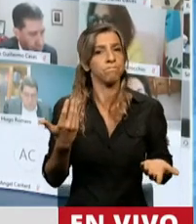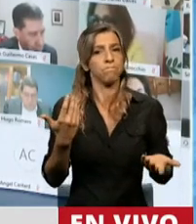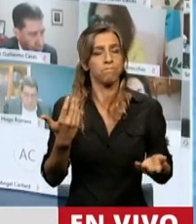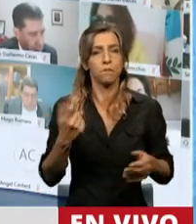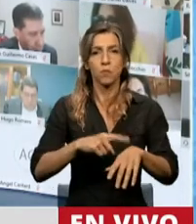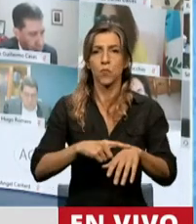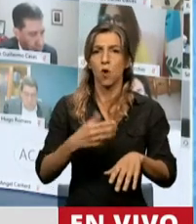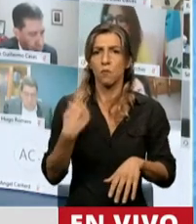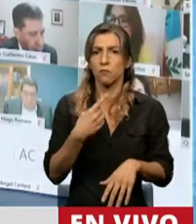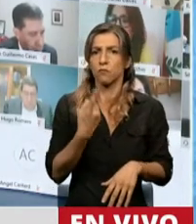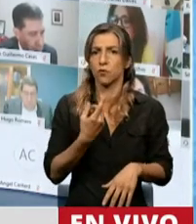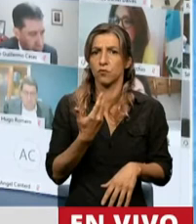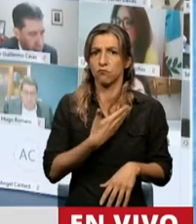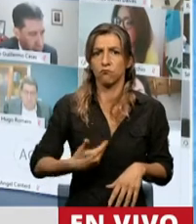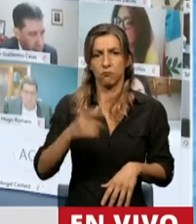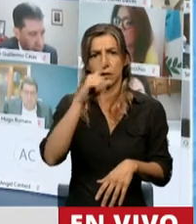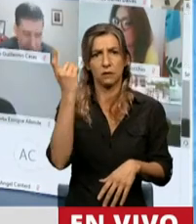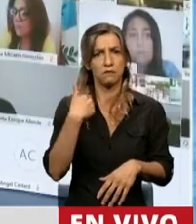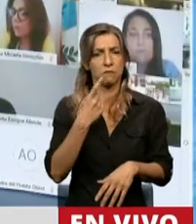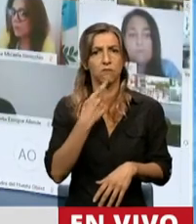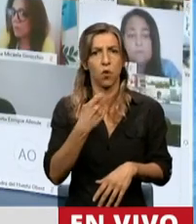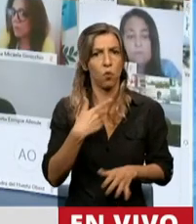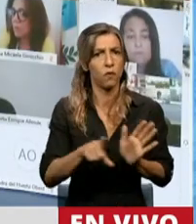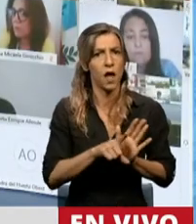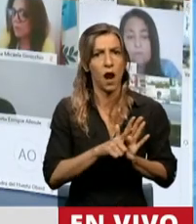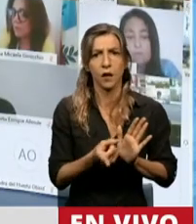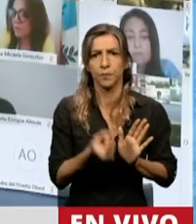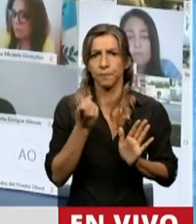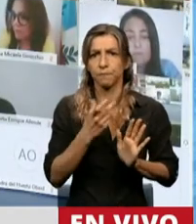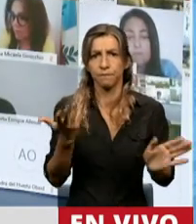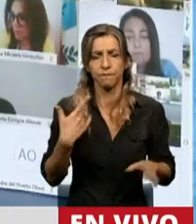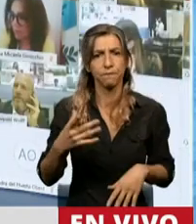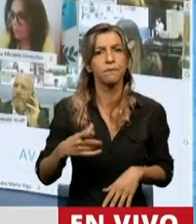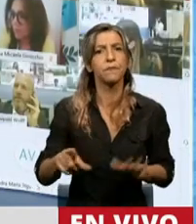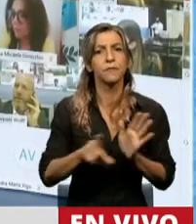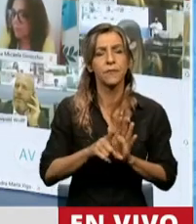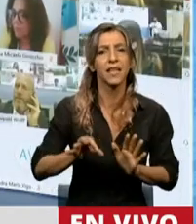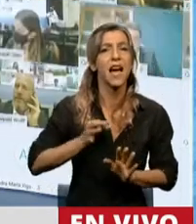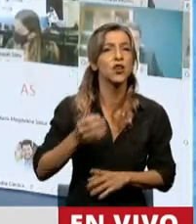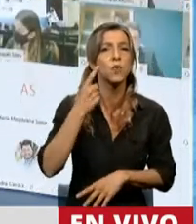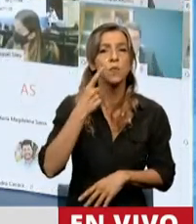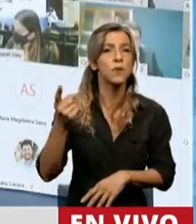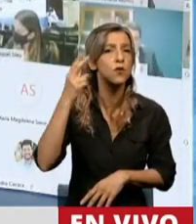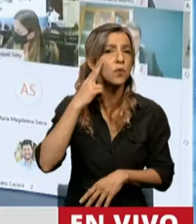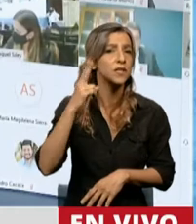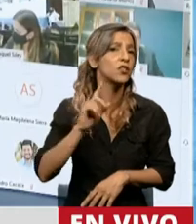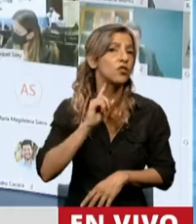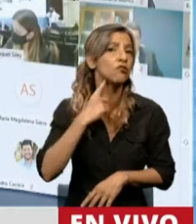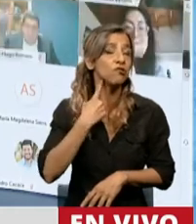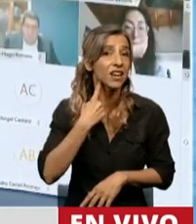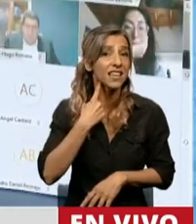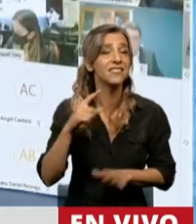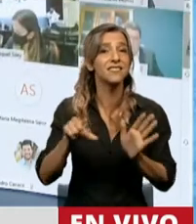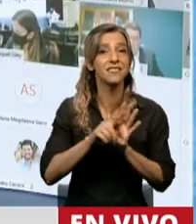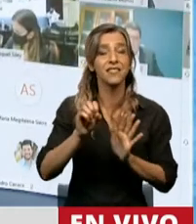de la necesidad de trazar una política legislativa. La ley Palacios de 1913 fue un faro que iluminó la